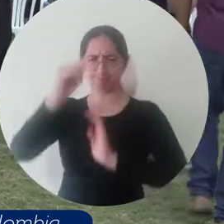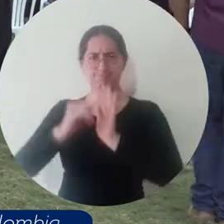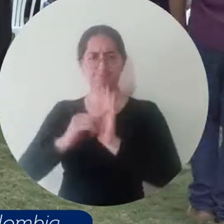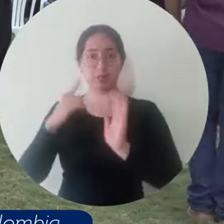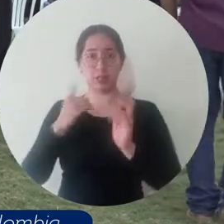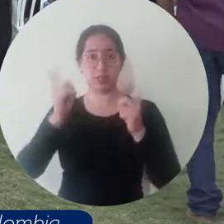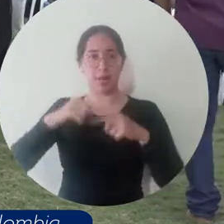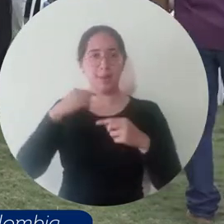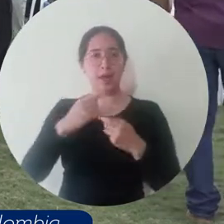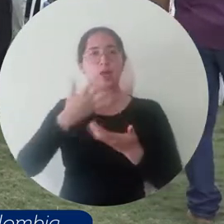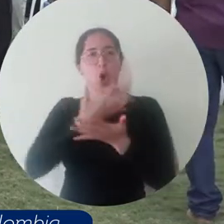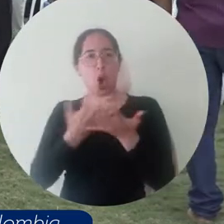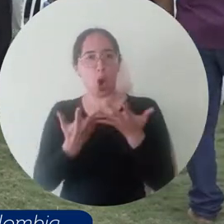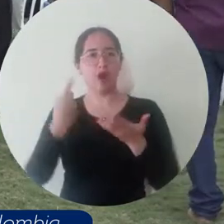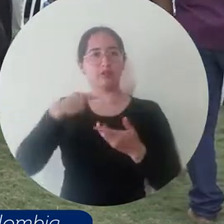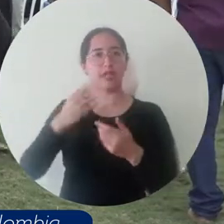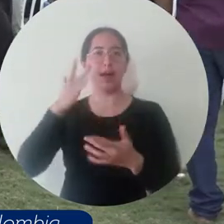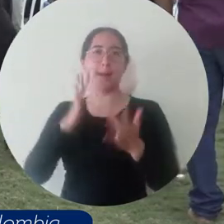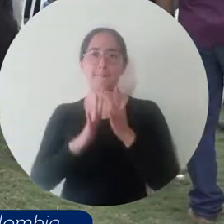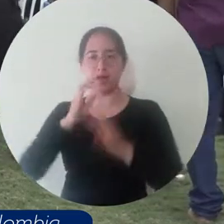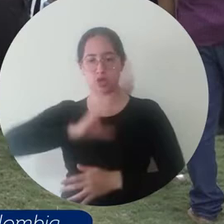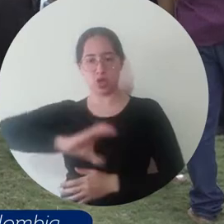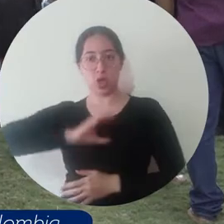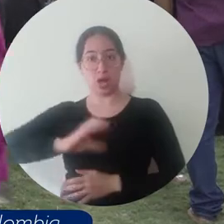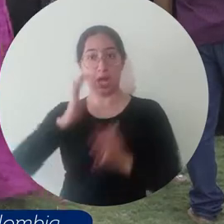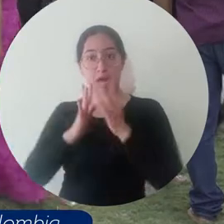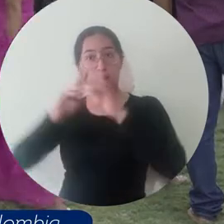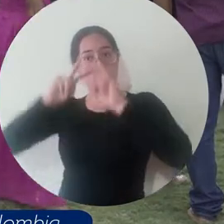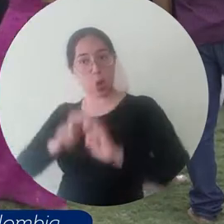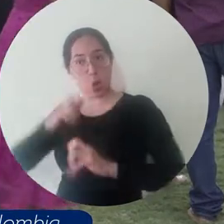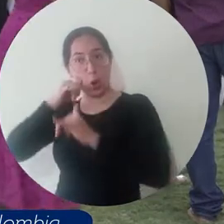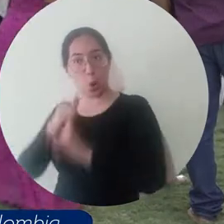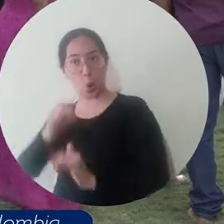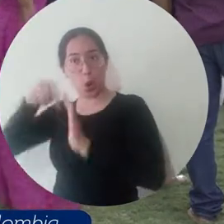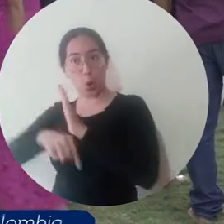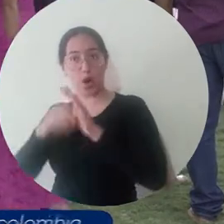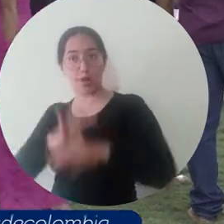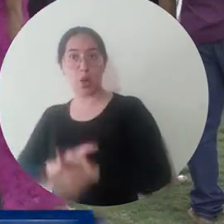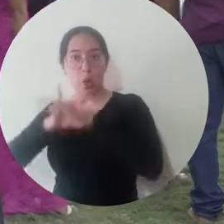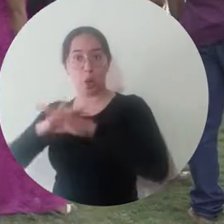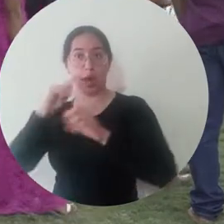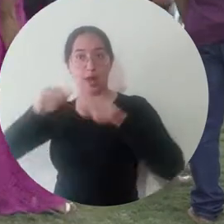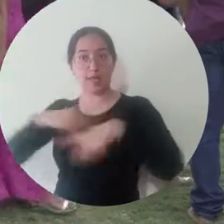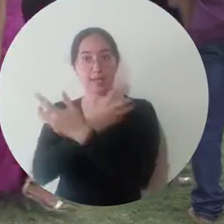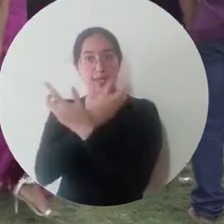¿Qué es la